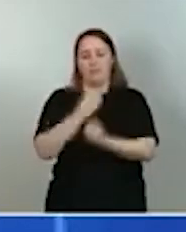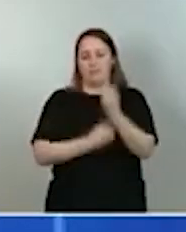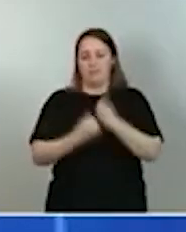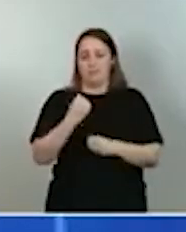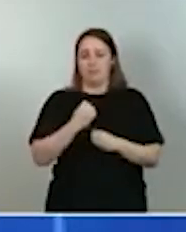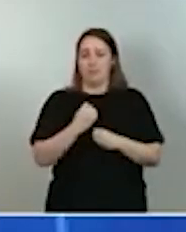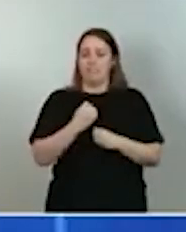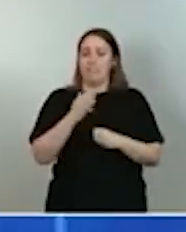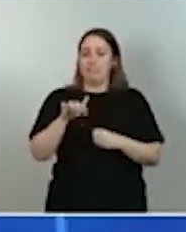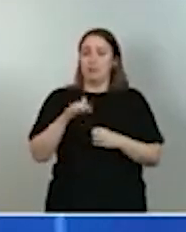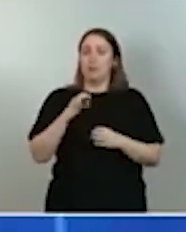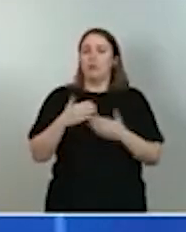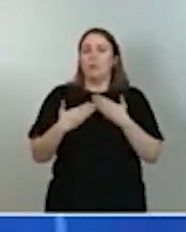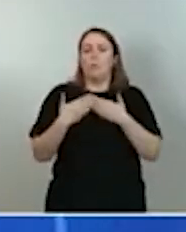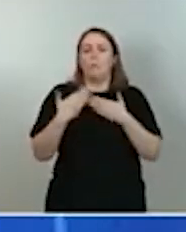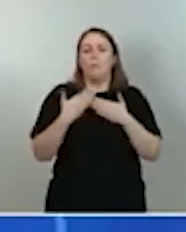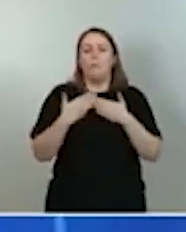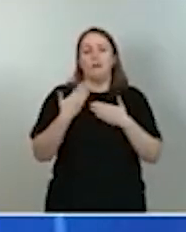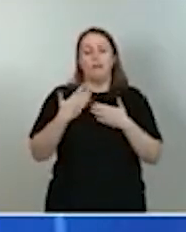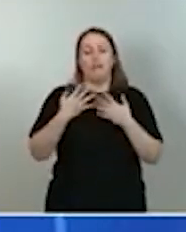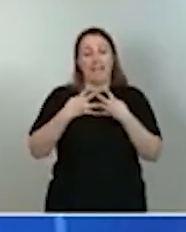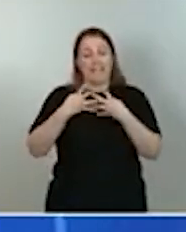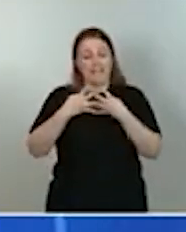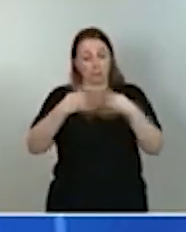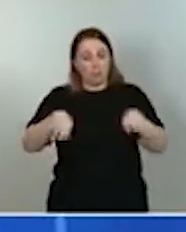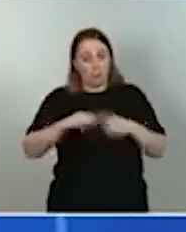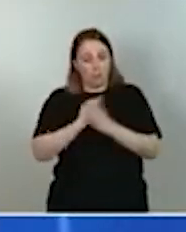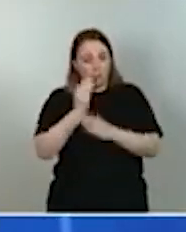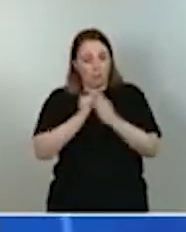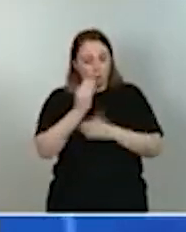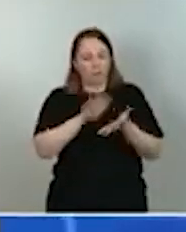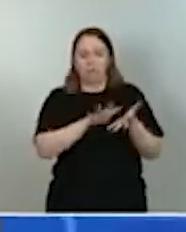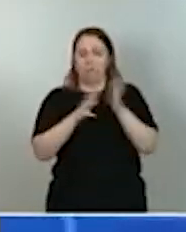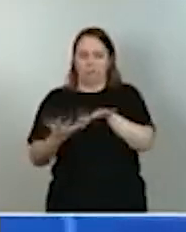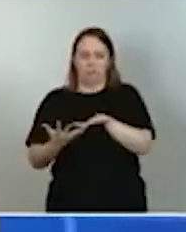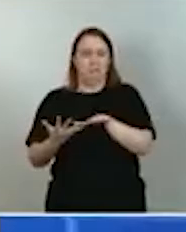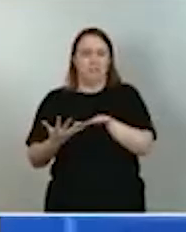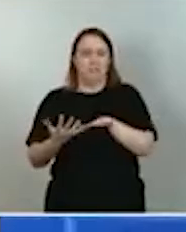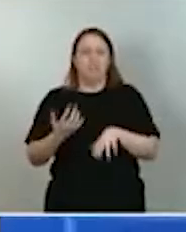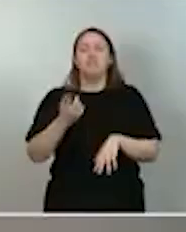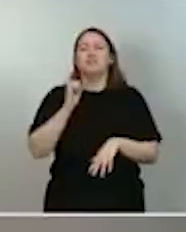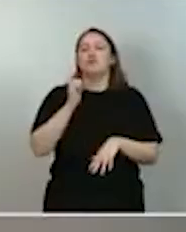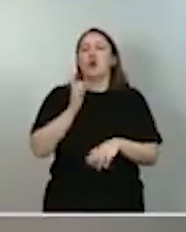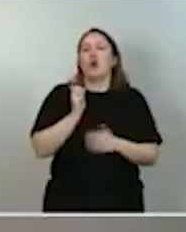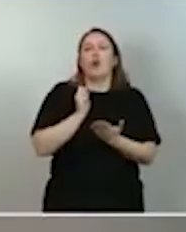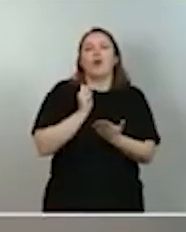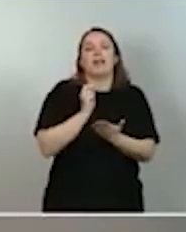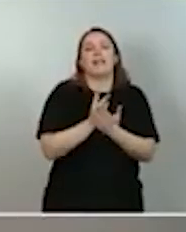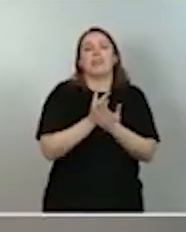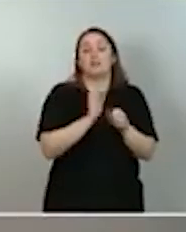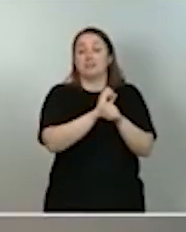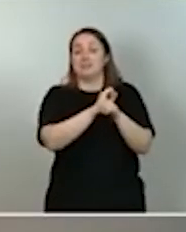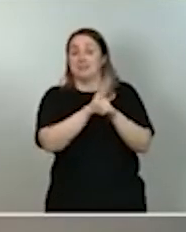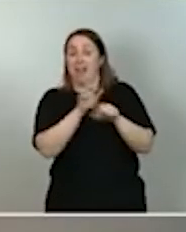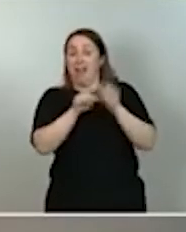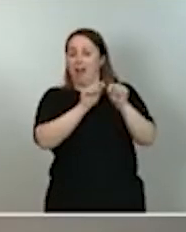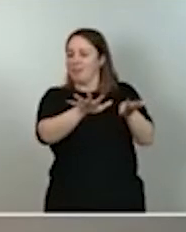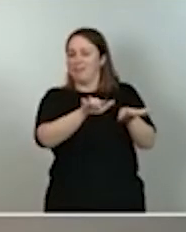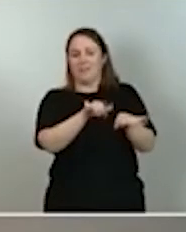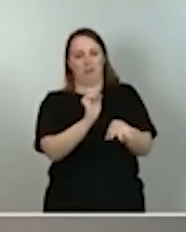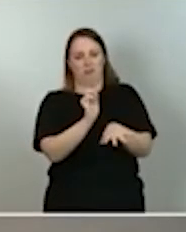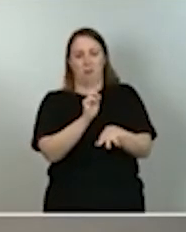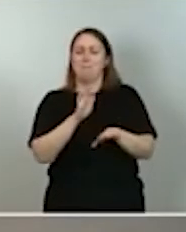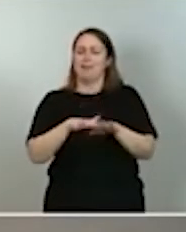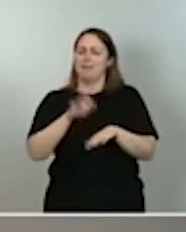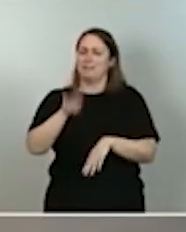modernización de nuestra estructura productiva, no solo para hacer frente a los retos derivados de la pandemia, sino también para lograr un crecimiento